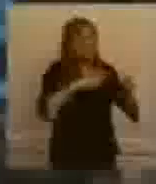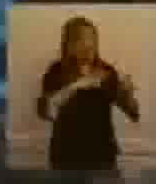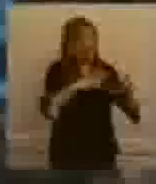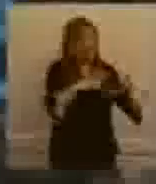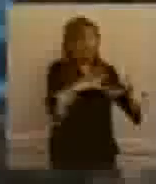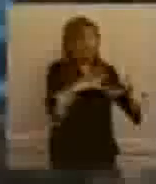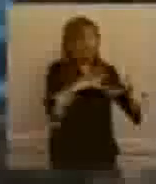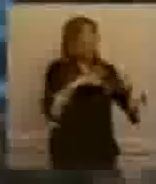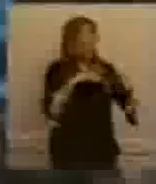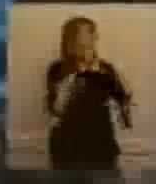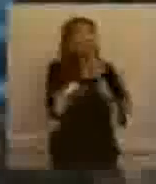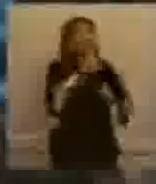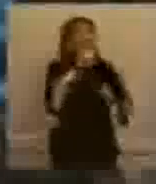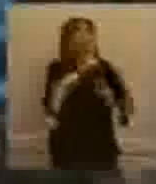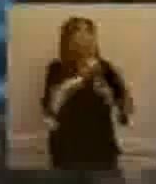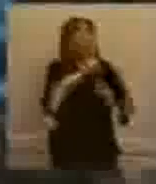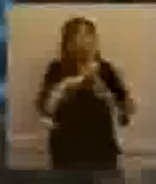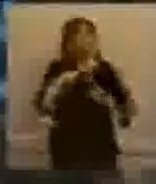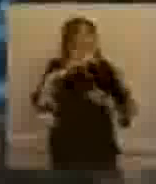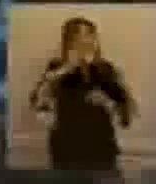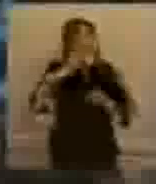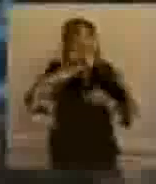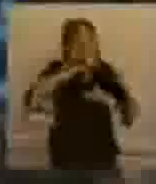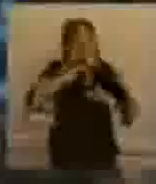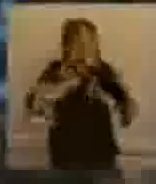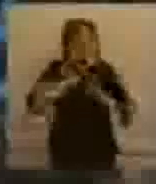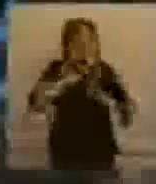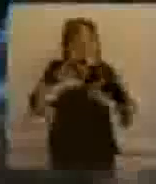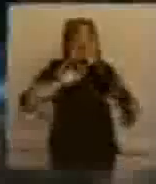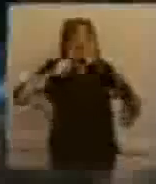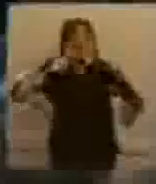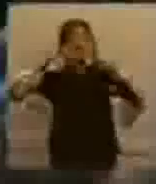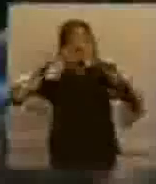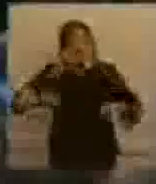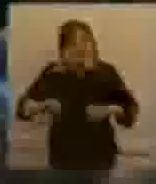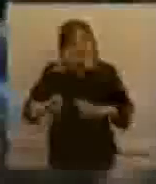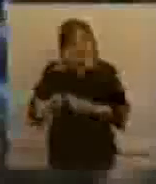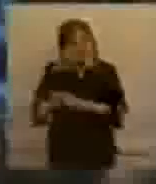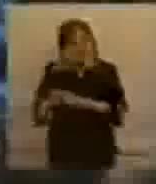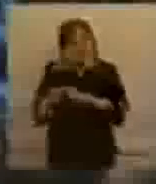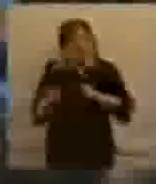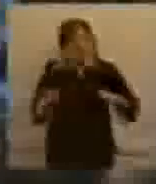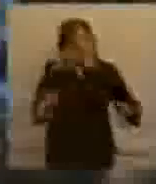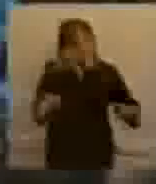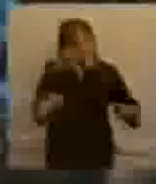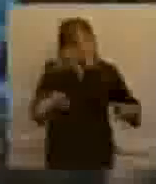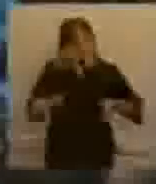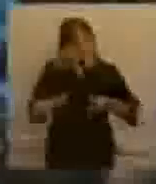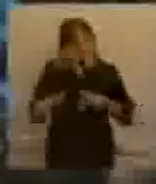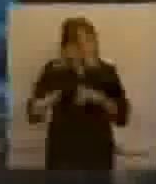comiencen los tres primeros tramos desde Bariloche, desde Bariloche.